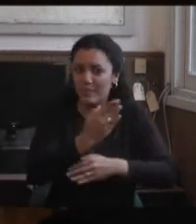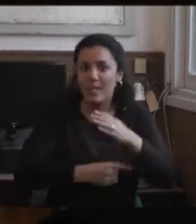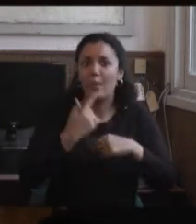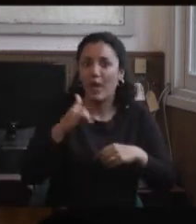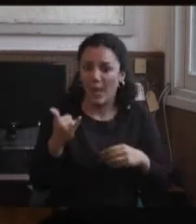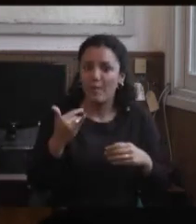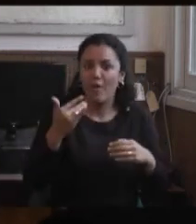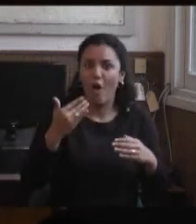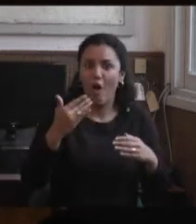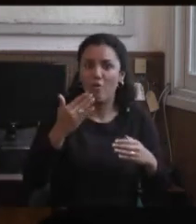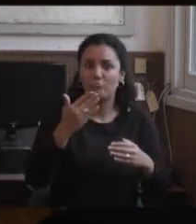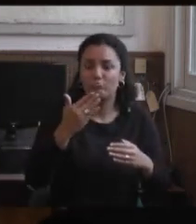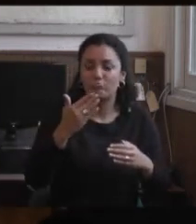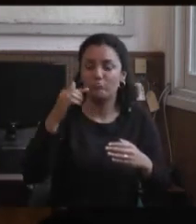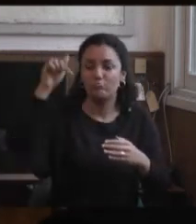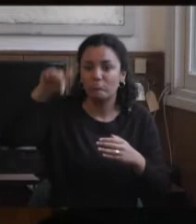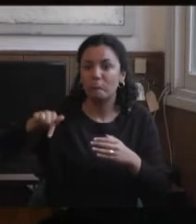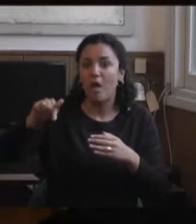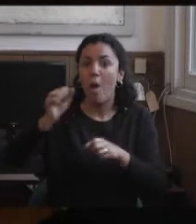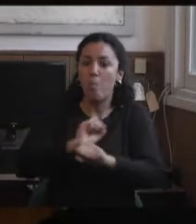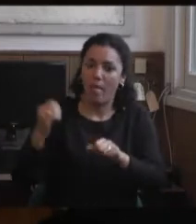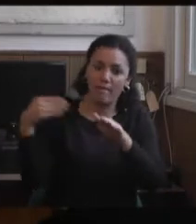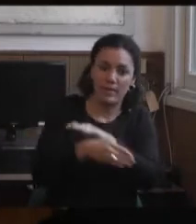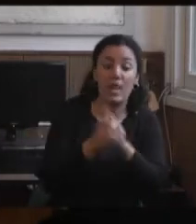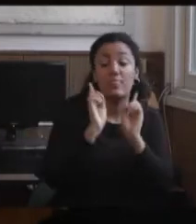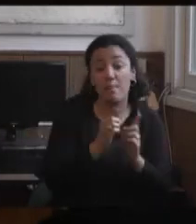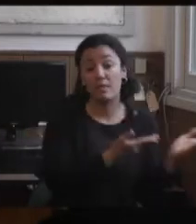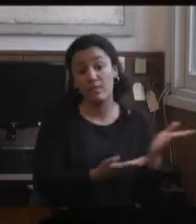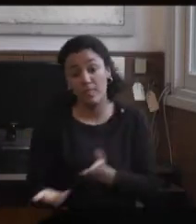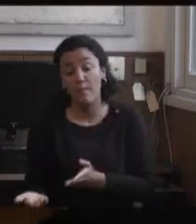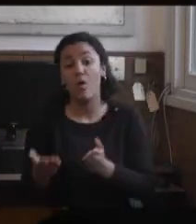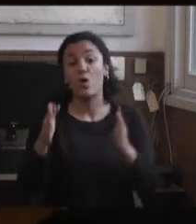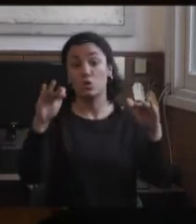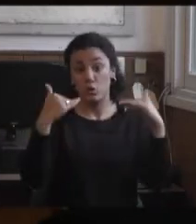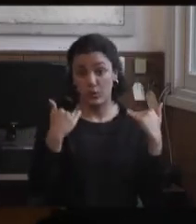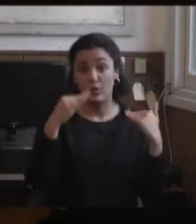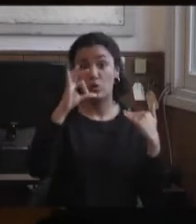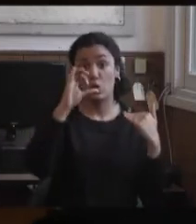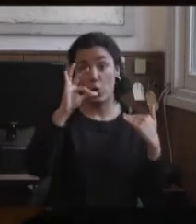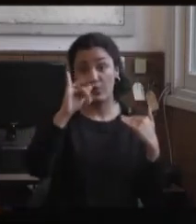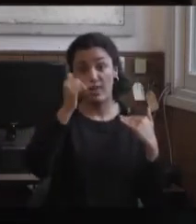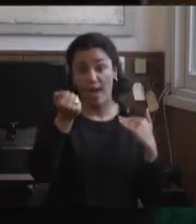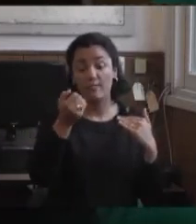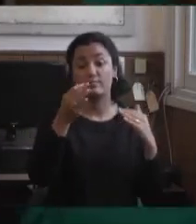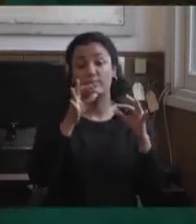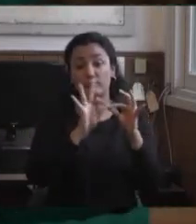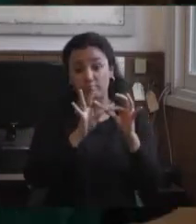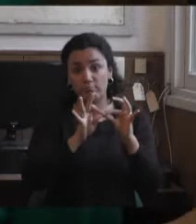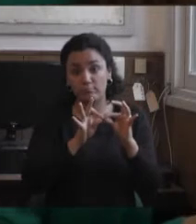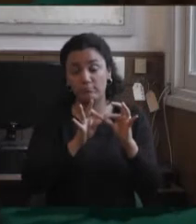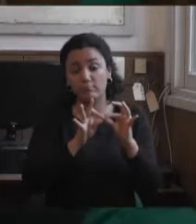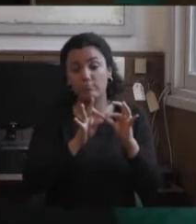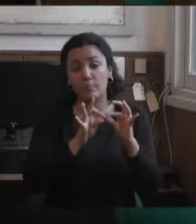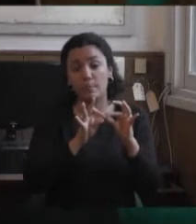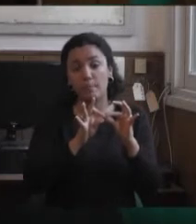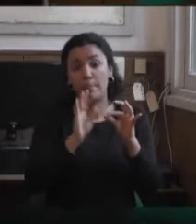decidimos invitar a Sofía Ferrari, es intérprete en lengua de señas. Le agradecemos también por estar acá. Además